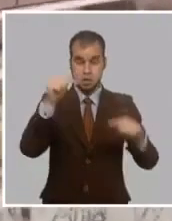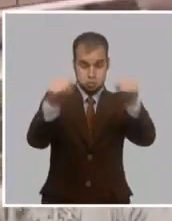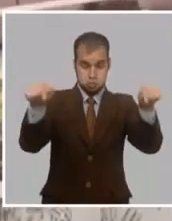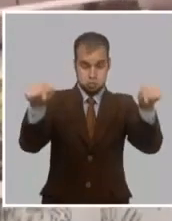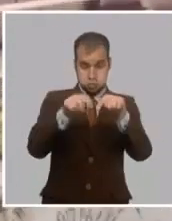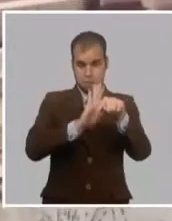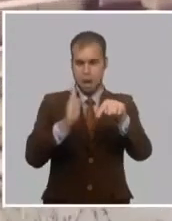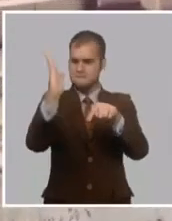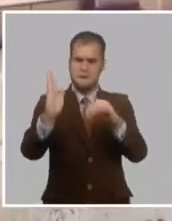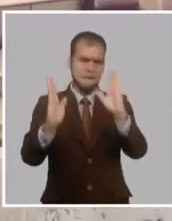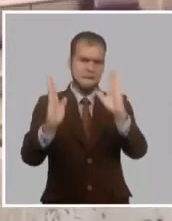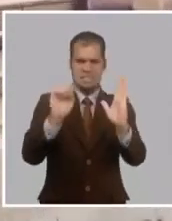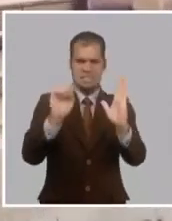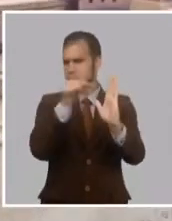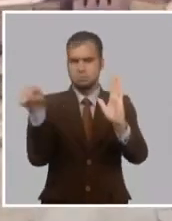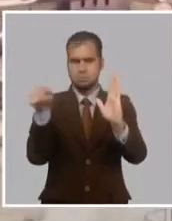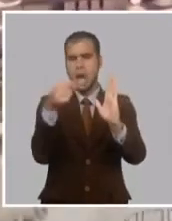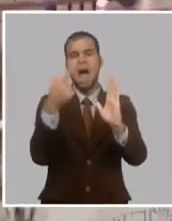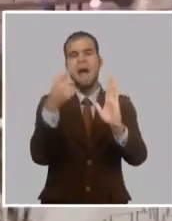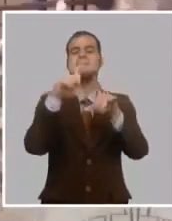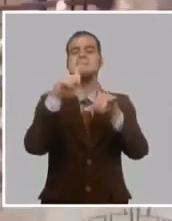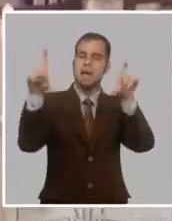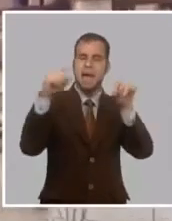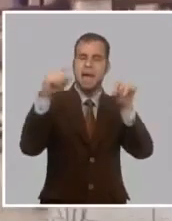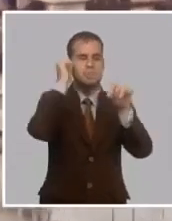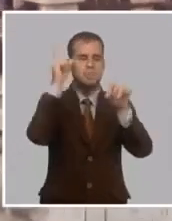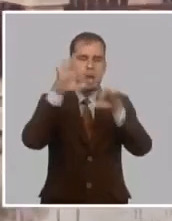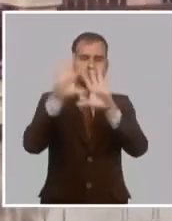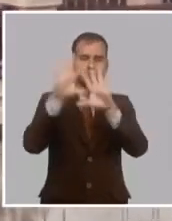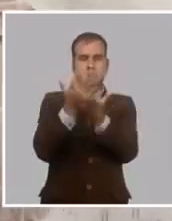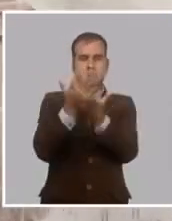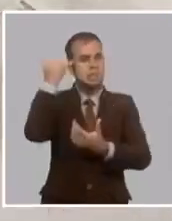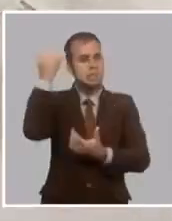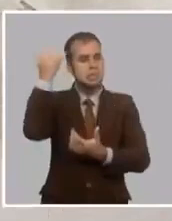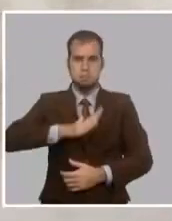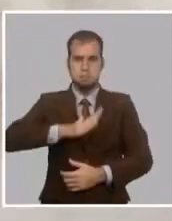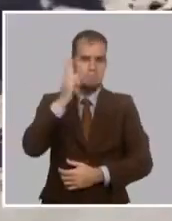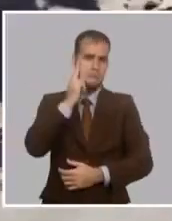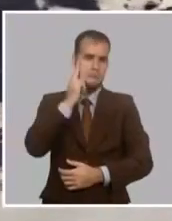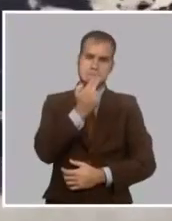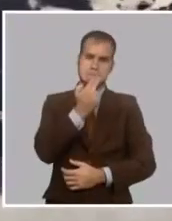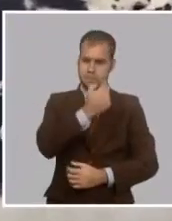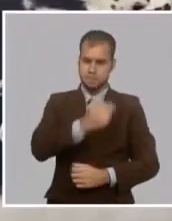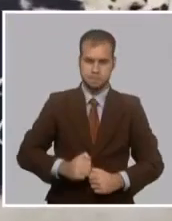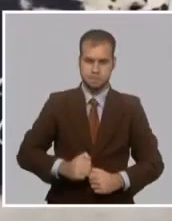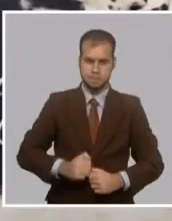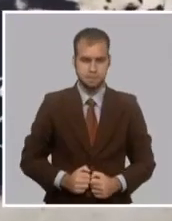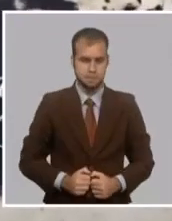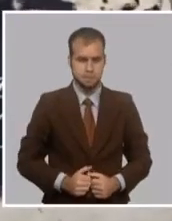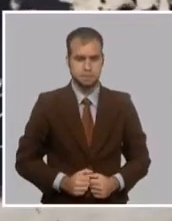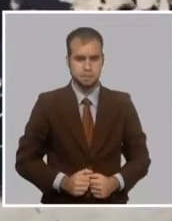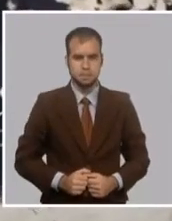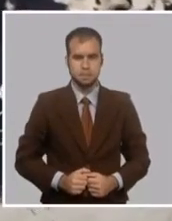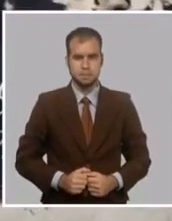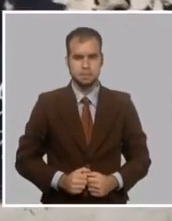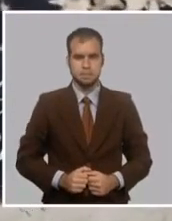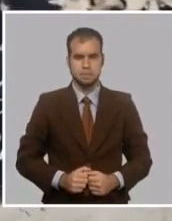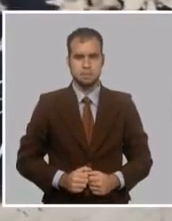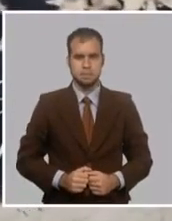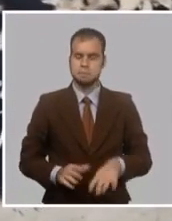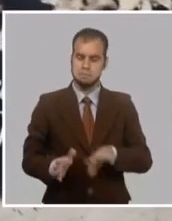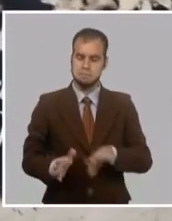lápidas con pensamientos del apóstol e información de los patrocinadores del panteón. En